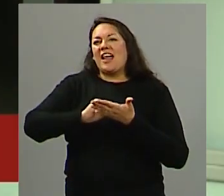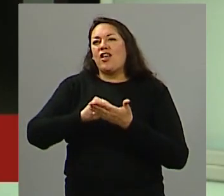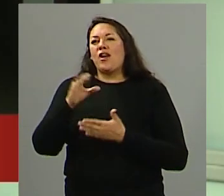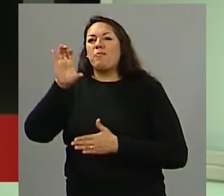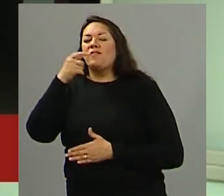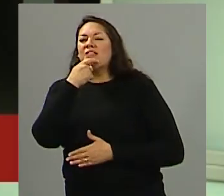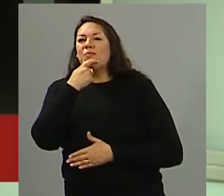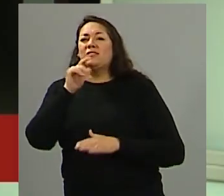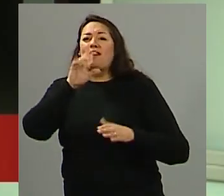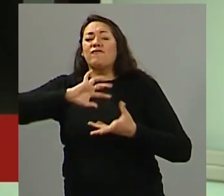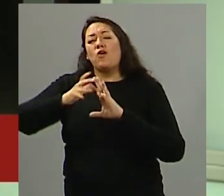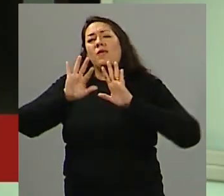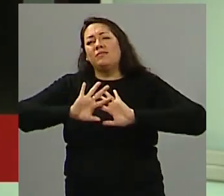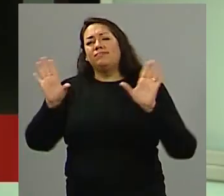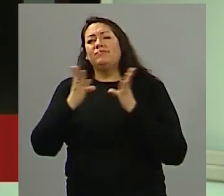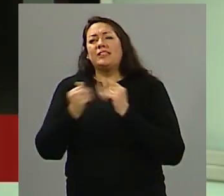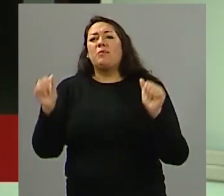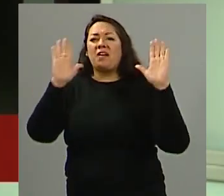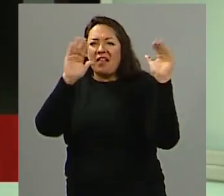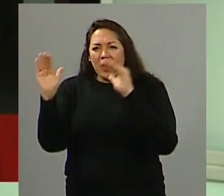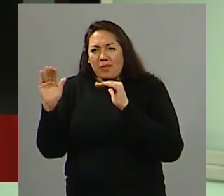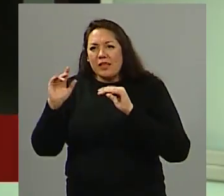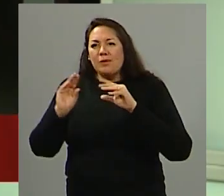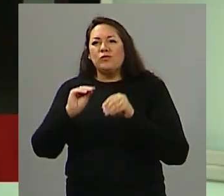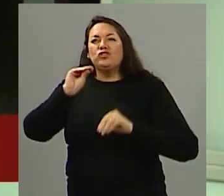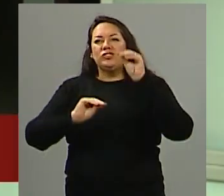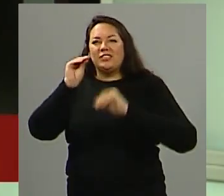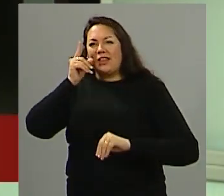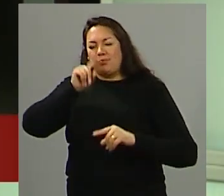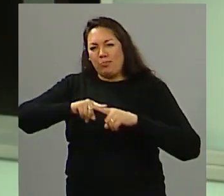gracias a ustedes por estar ahí del otro lado y será hasta la próxima edición de Chat Político